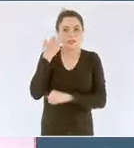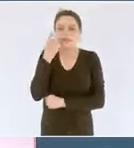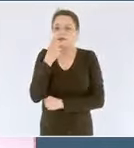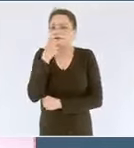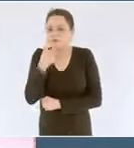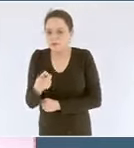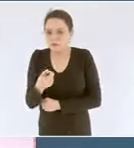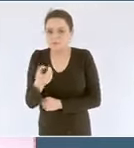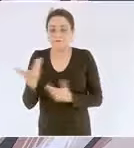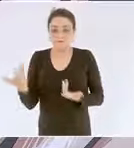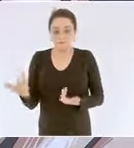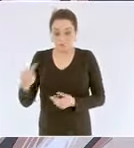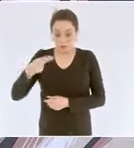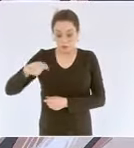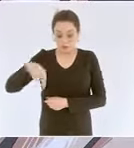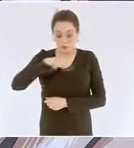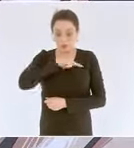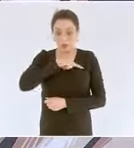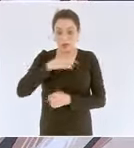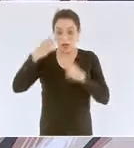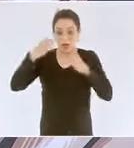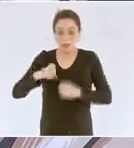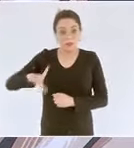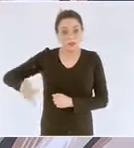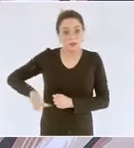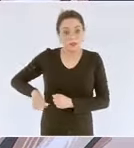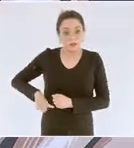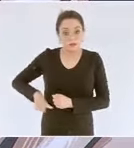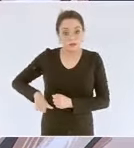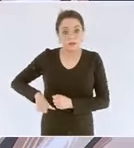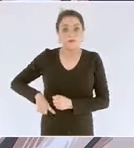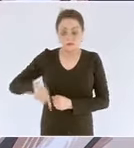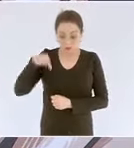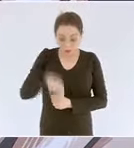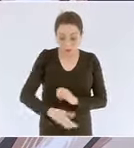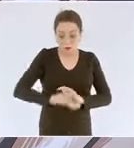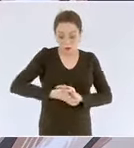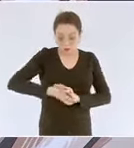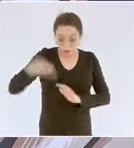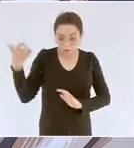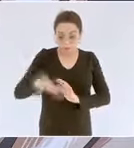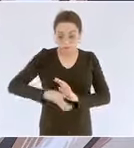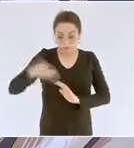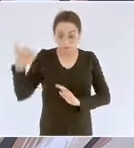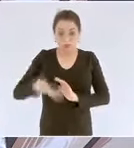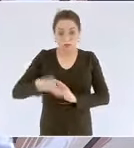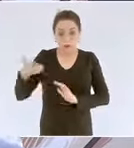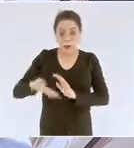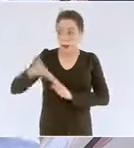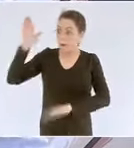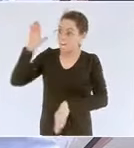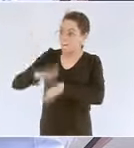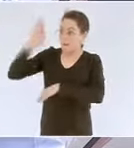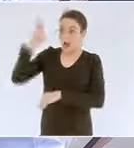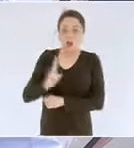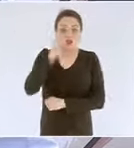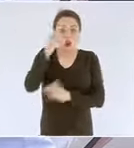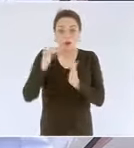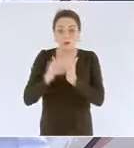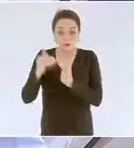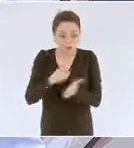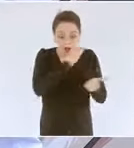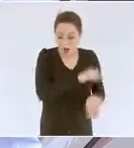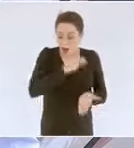todo nuestro mandato no sacaremos del subsuelo más de dos millones de barriles